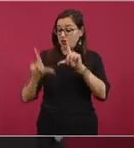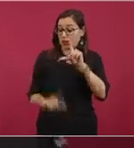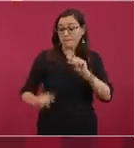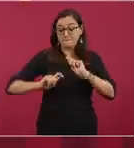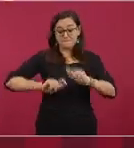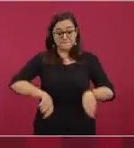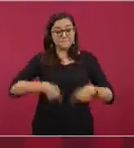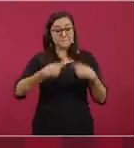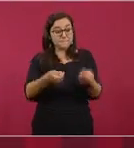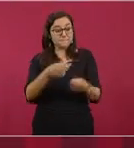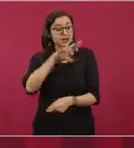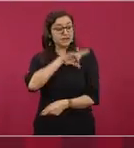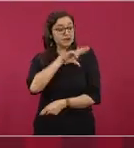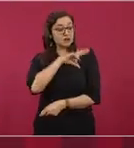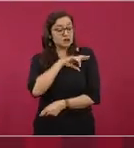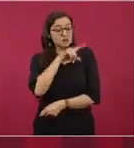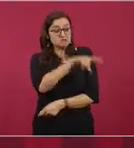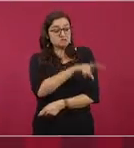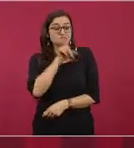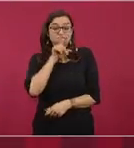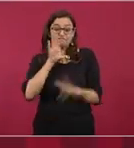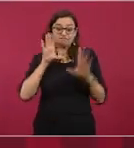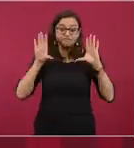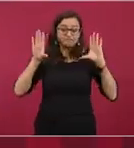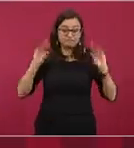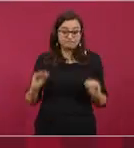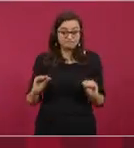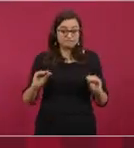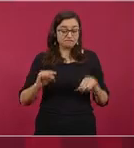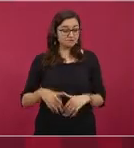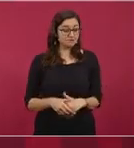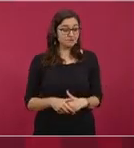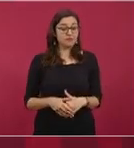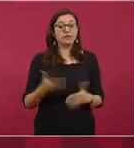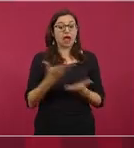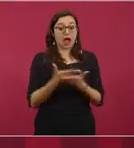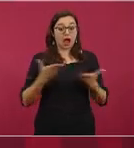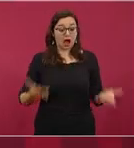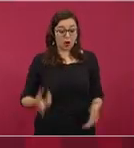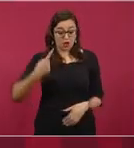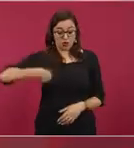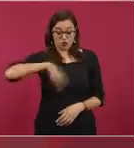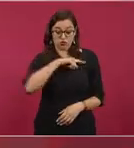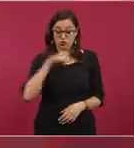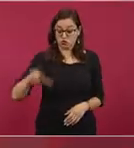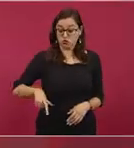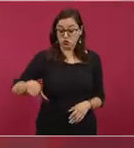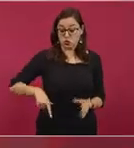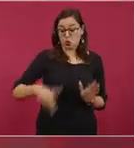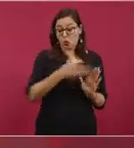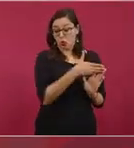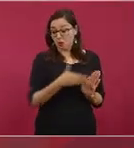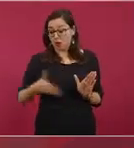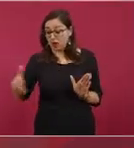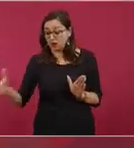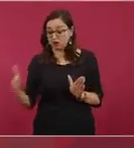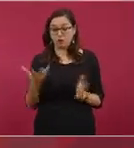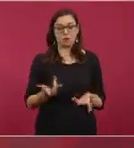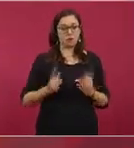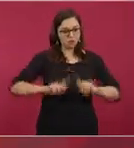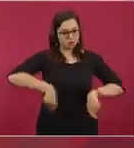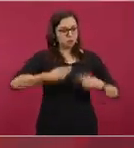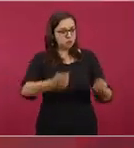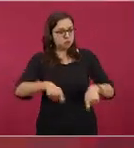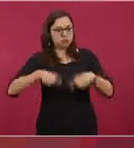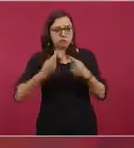llevamos nosotros en el gobierno no hemos dado una sola concesión y no hemos permitido el maíz transgénico, ni hemos